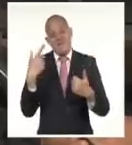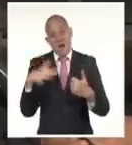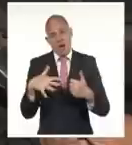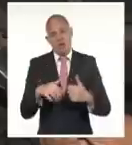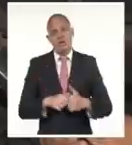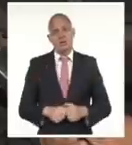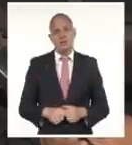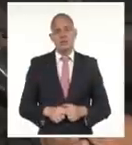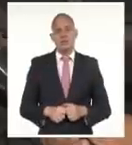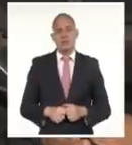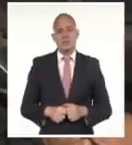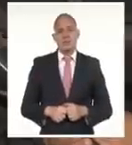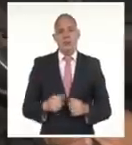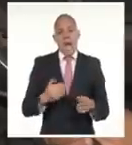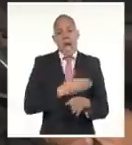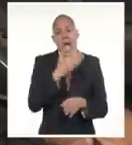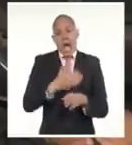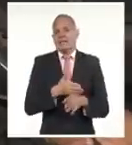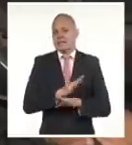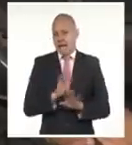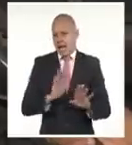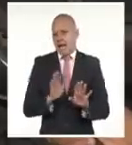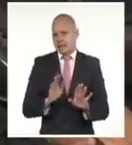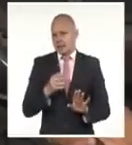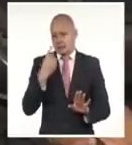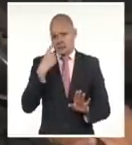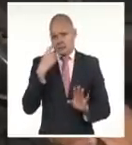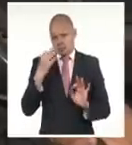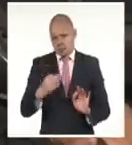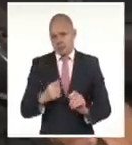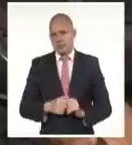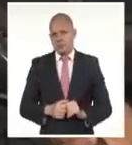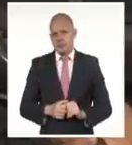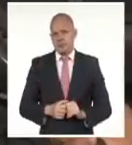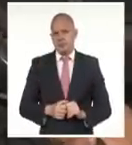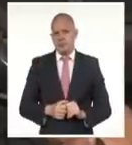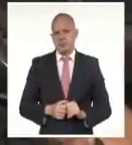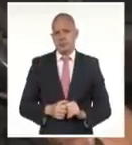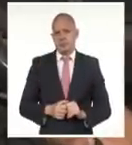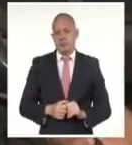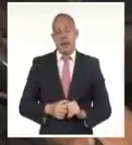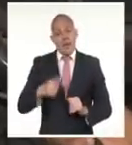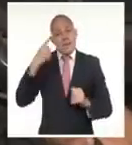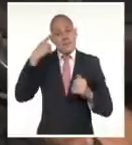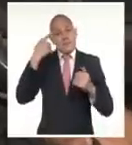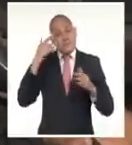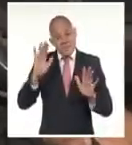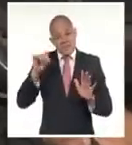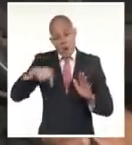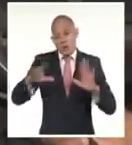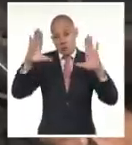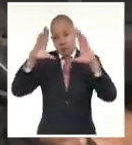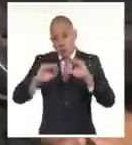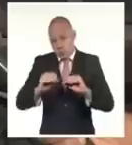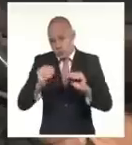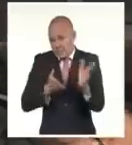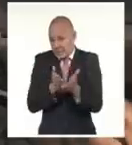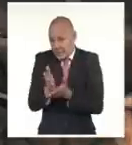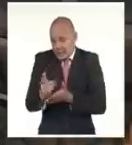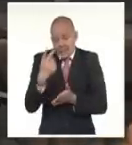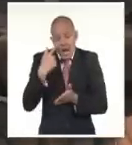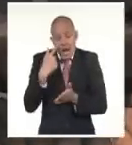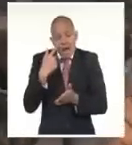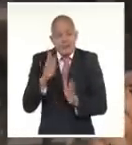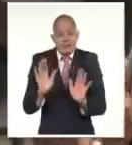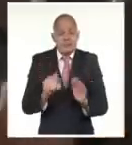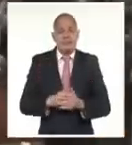y ha dado resultados en el día de hoy que se pueden parpar y que esperamos que en el resto de la noche concluyan esos trabajos.